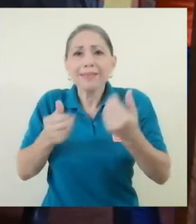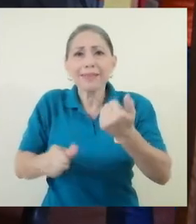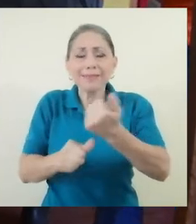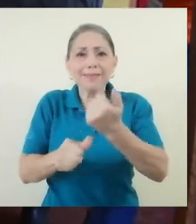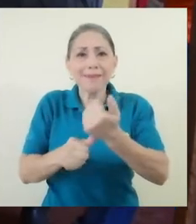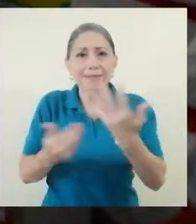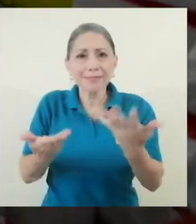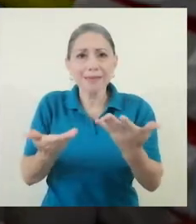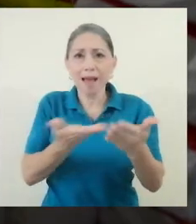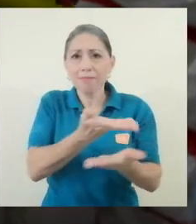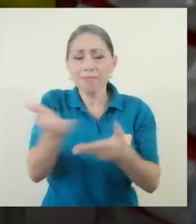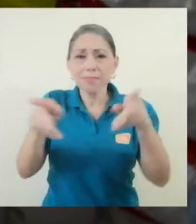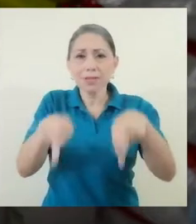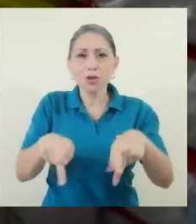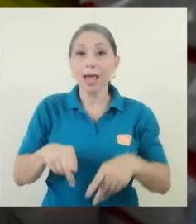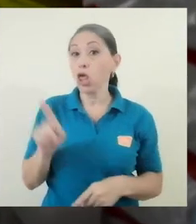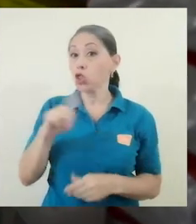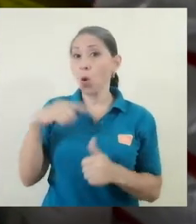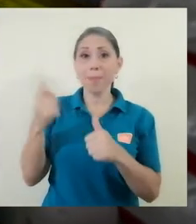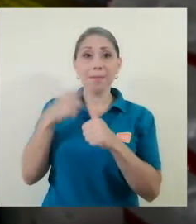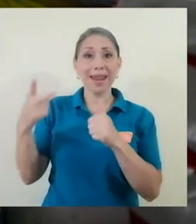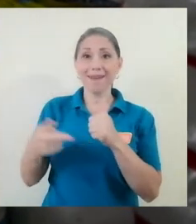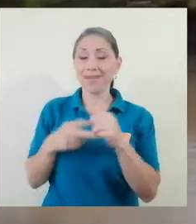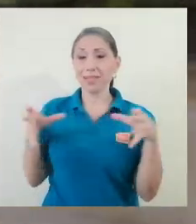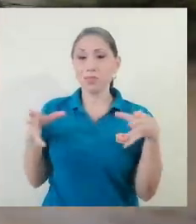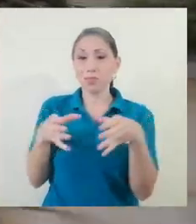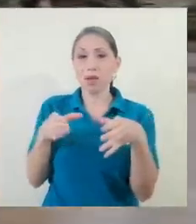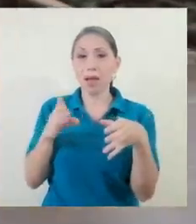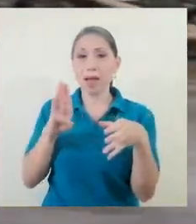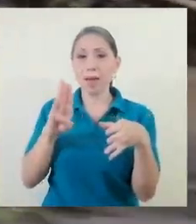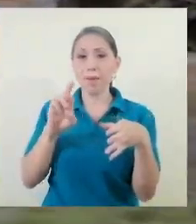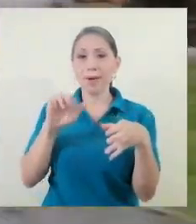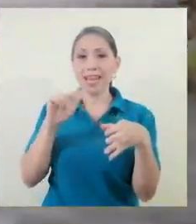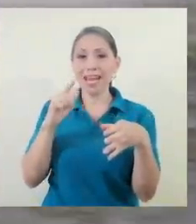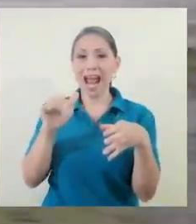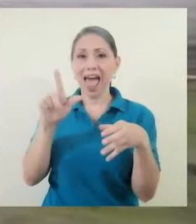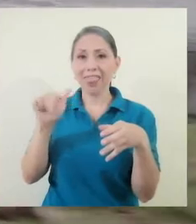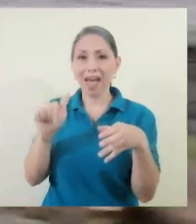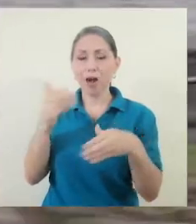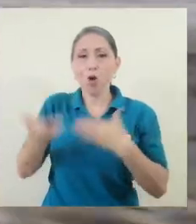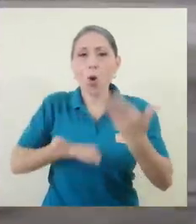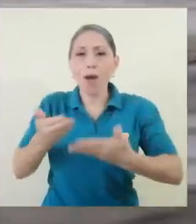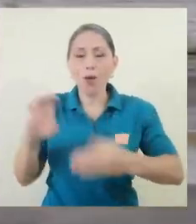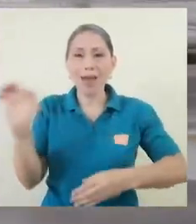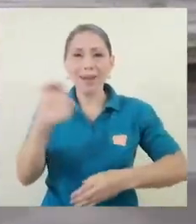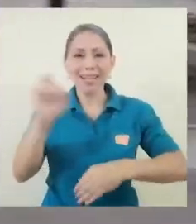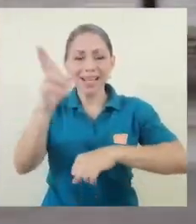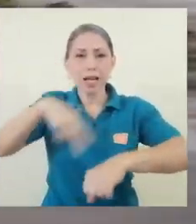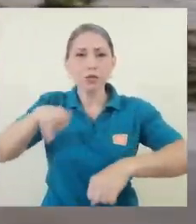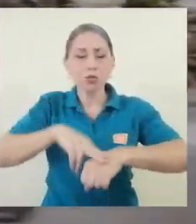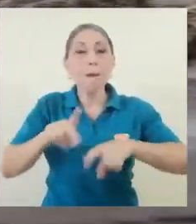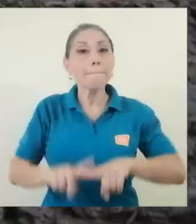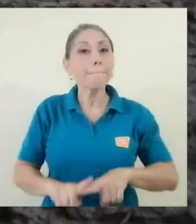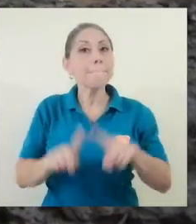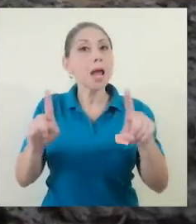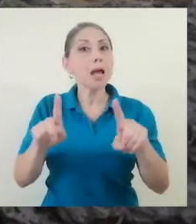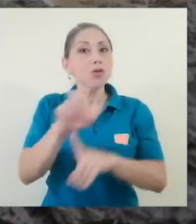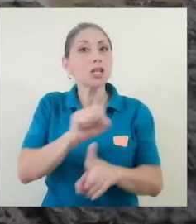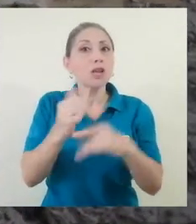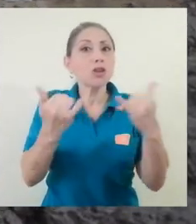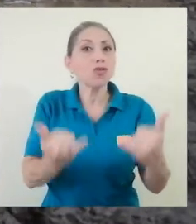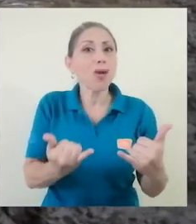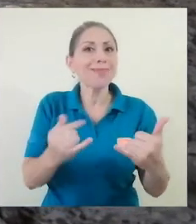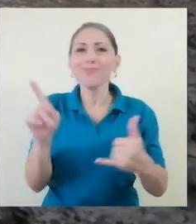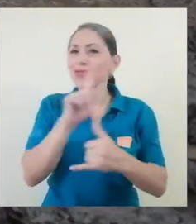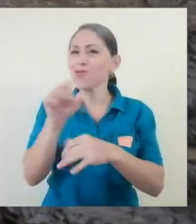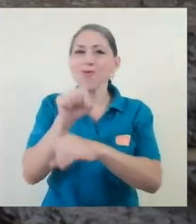Esta no es la primera vez que la brigada colabora en una emergencia nacional. Sin embargo, la situación actual es atípica